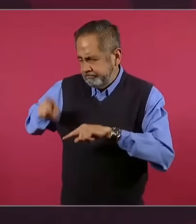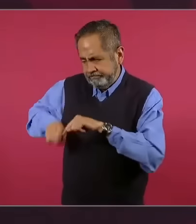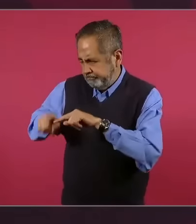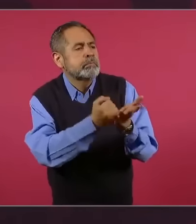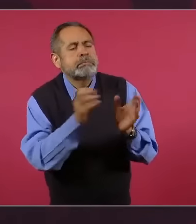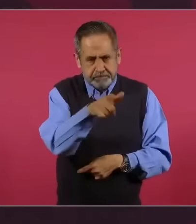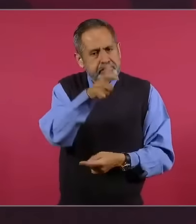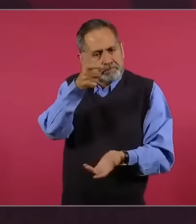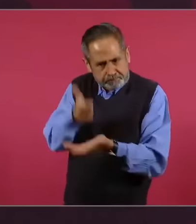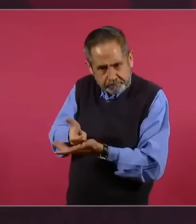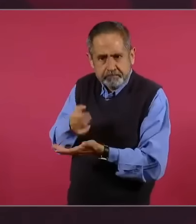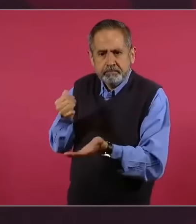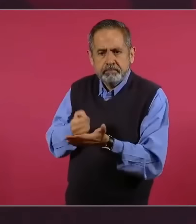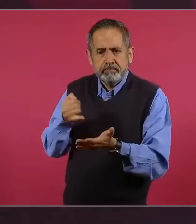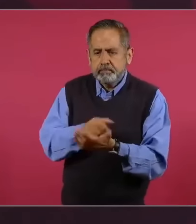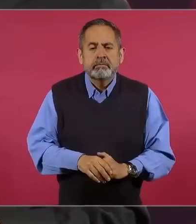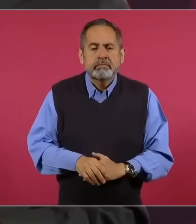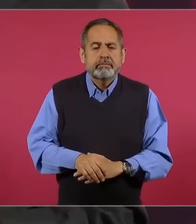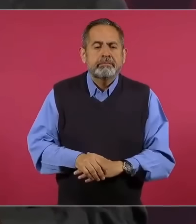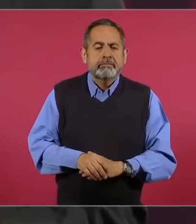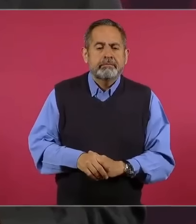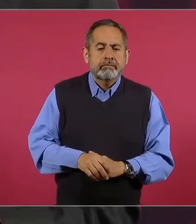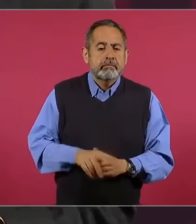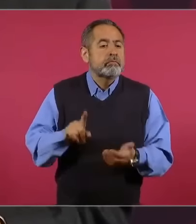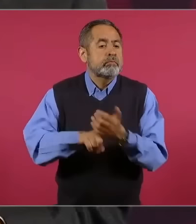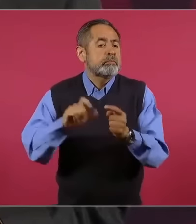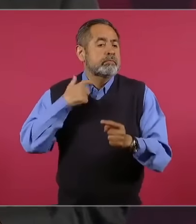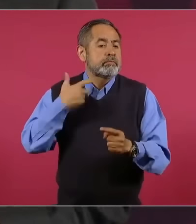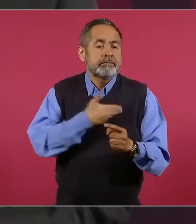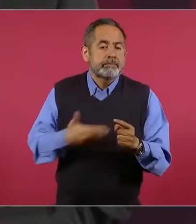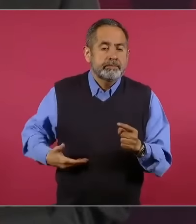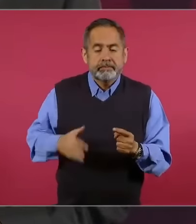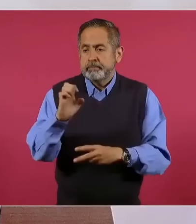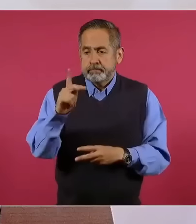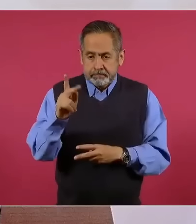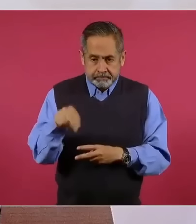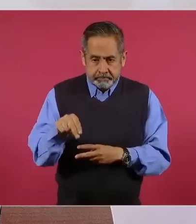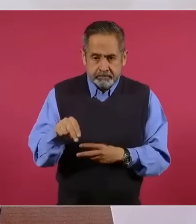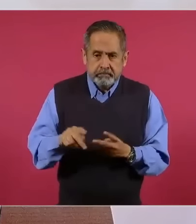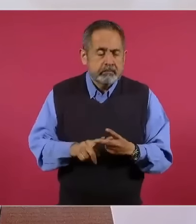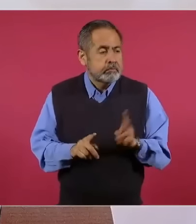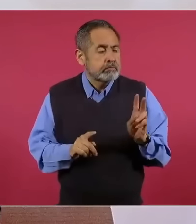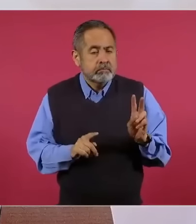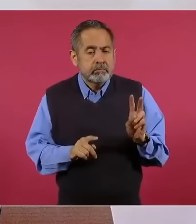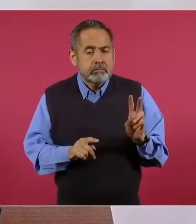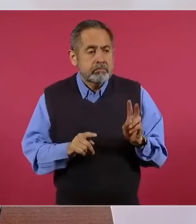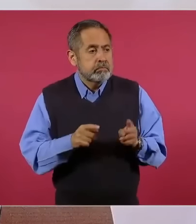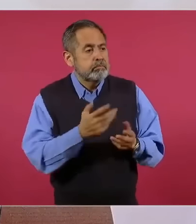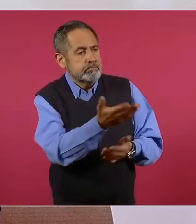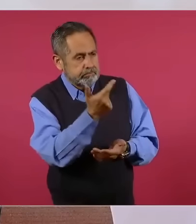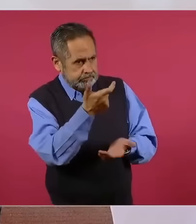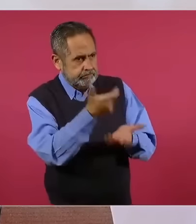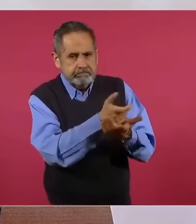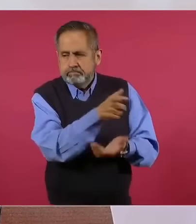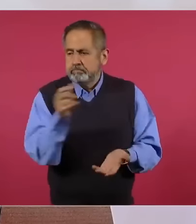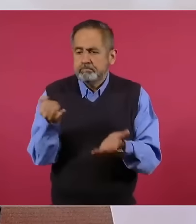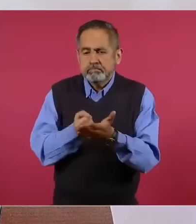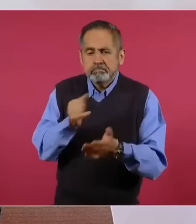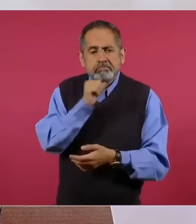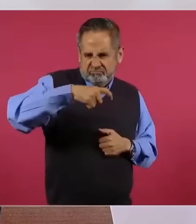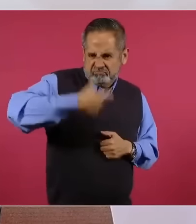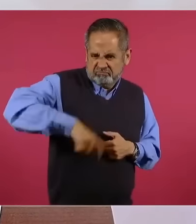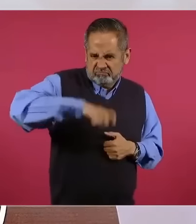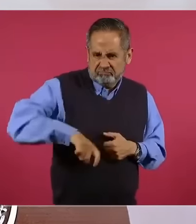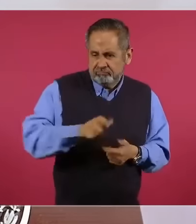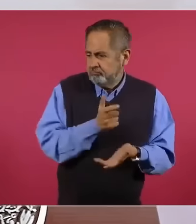impuestos con Calderón y con el licenciado Peña. No le cobraron impuestos a los de arriba,